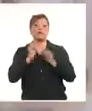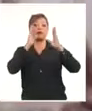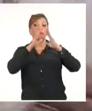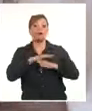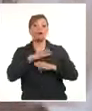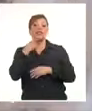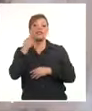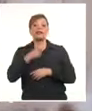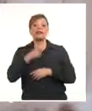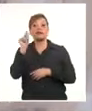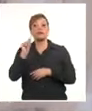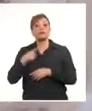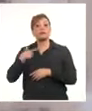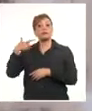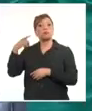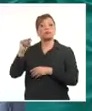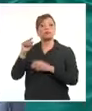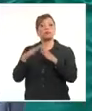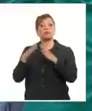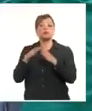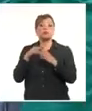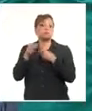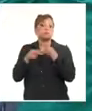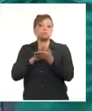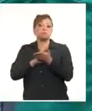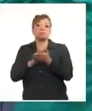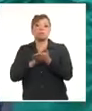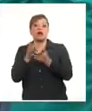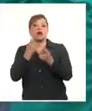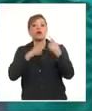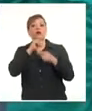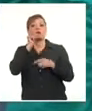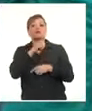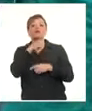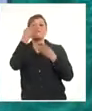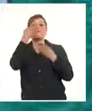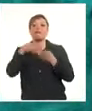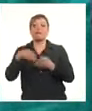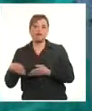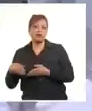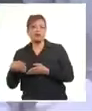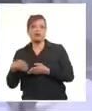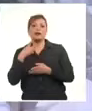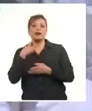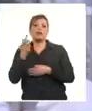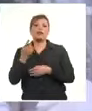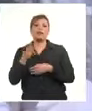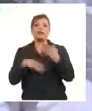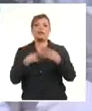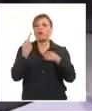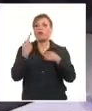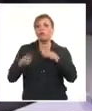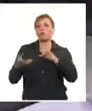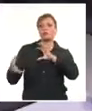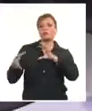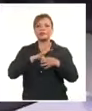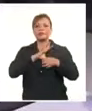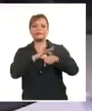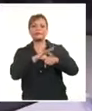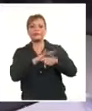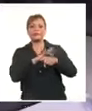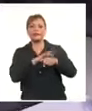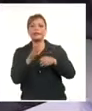paciente para su casa, porque no tenemos nada que hacerle. Y muchos de estos pacientes fallecen con trastornos, otras complicaciones, otras